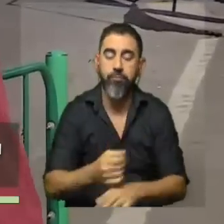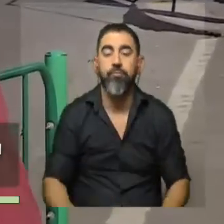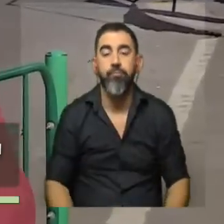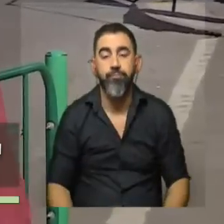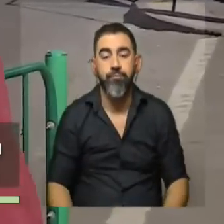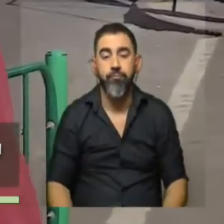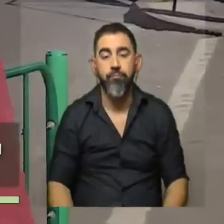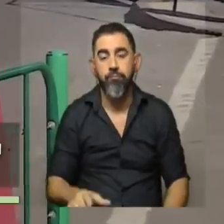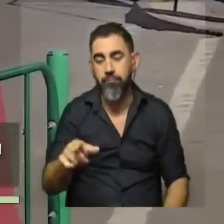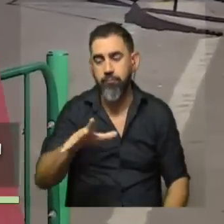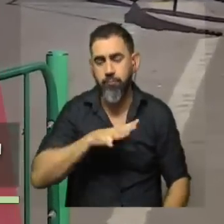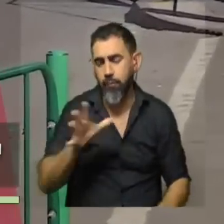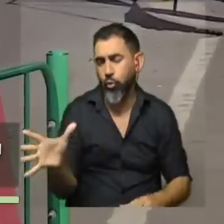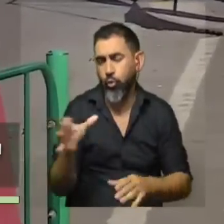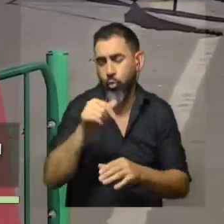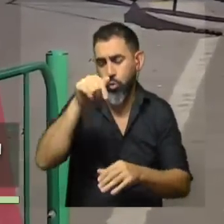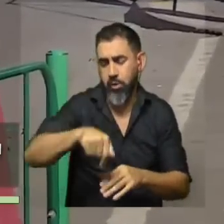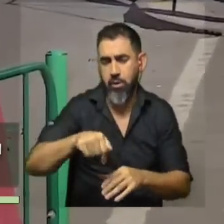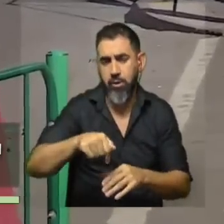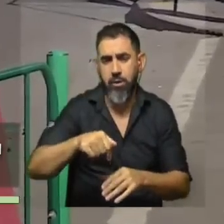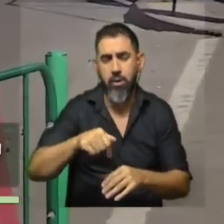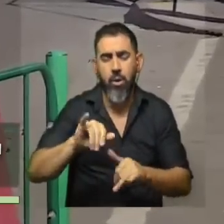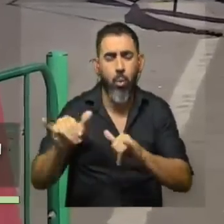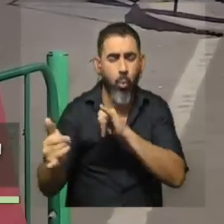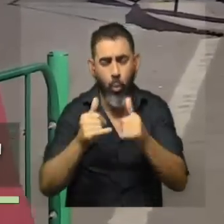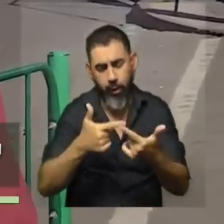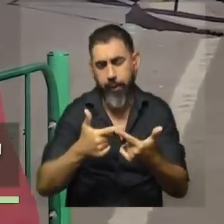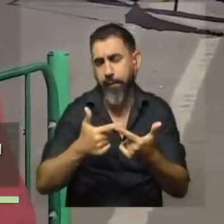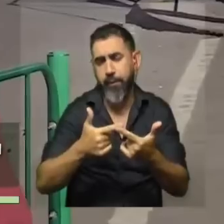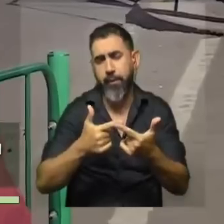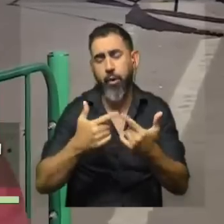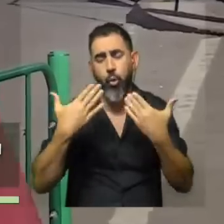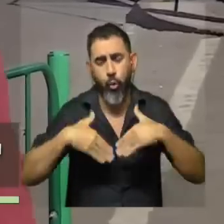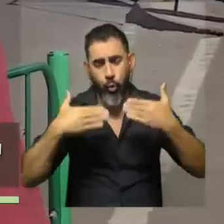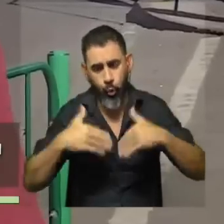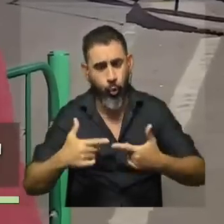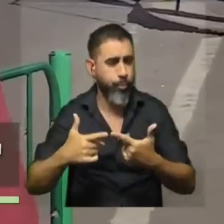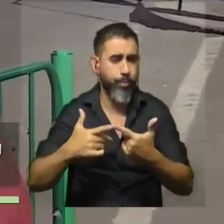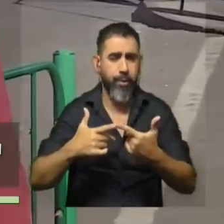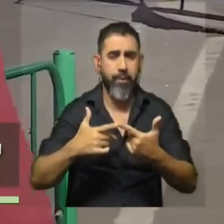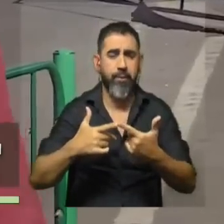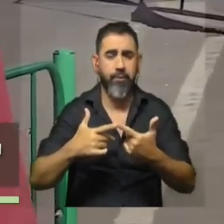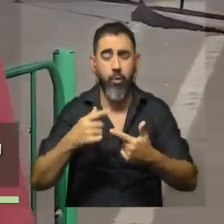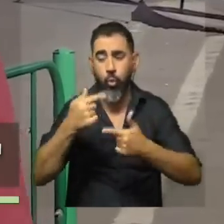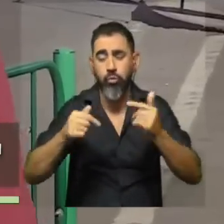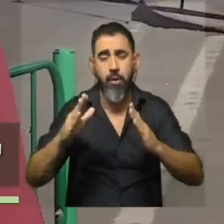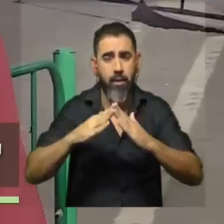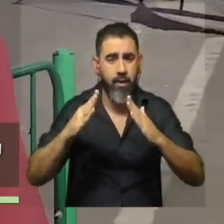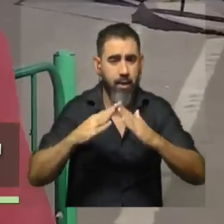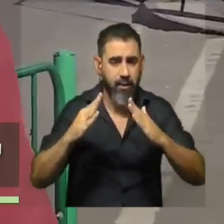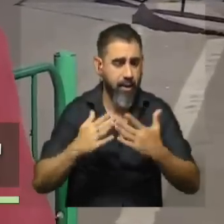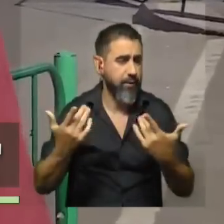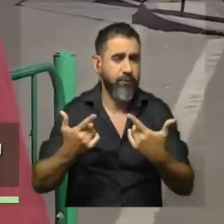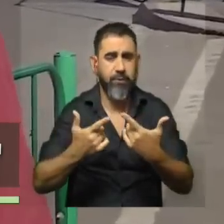después acá pueden encontrar todo, este, bazar, juguetería, por supuesto, ropas de todo tipo para todas las edades,